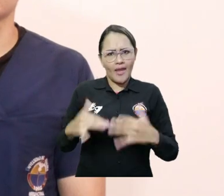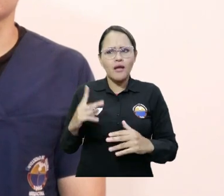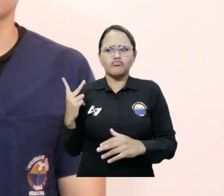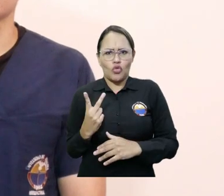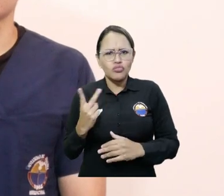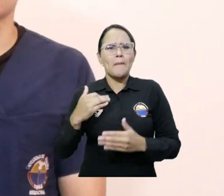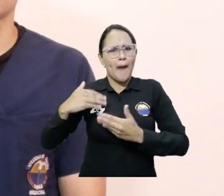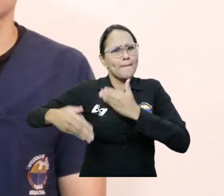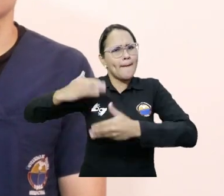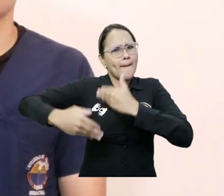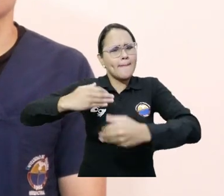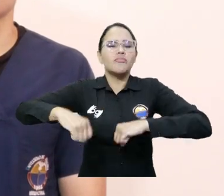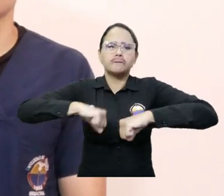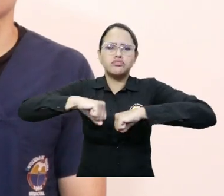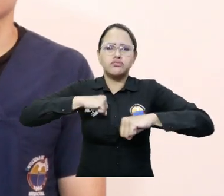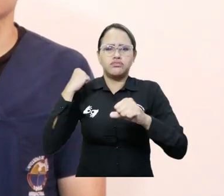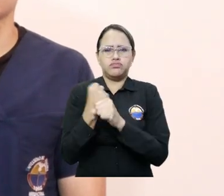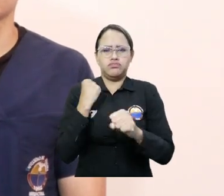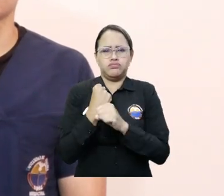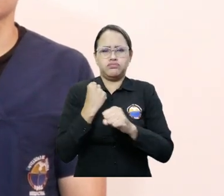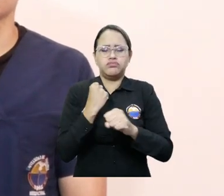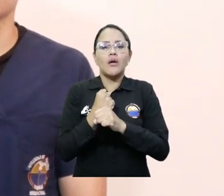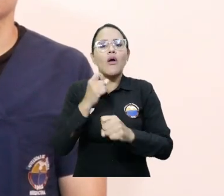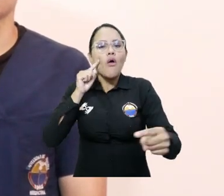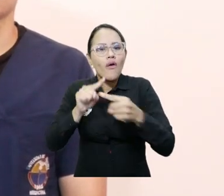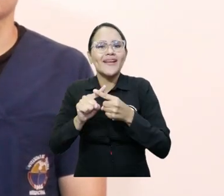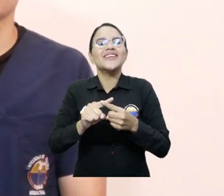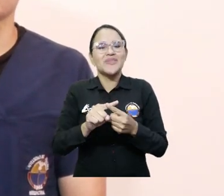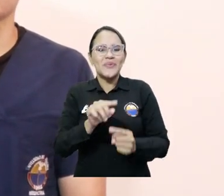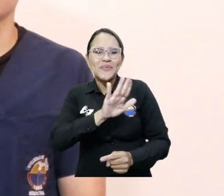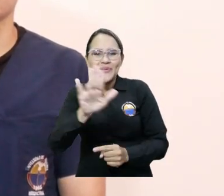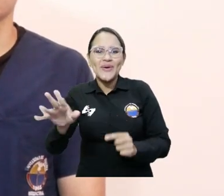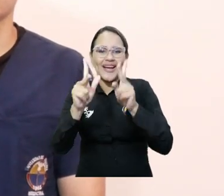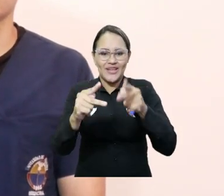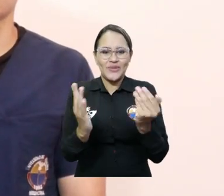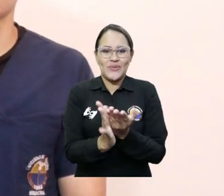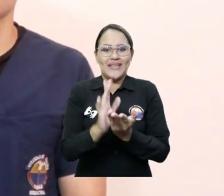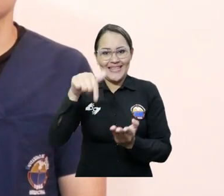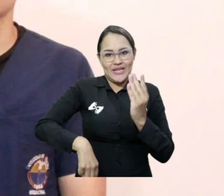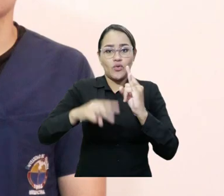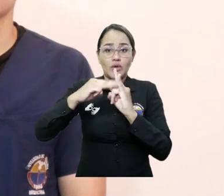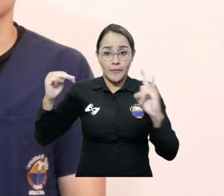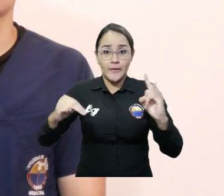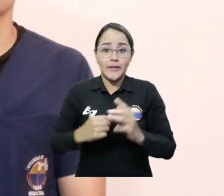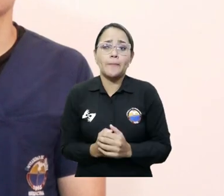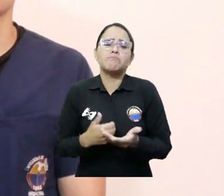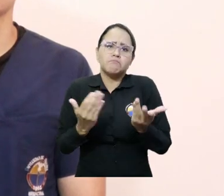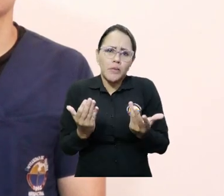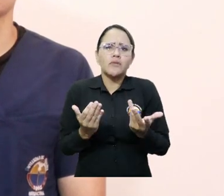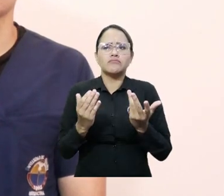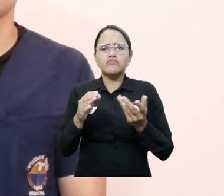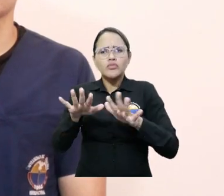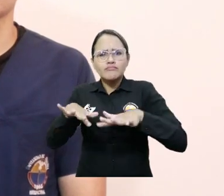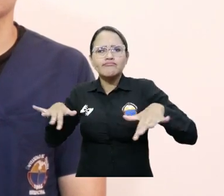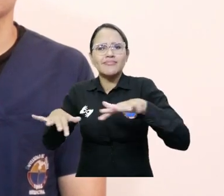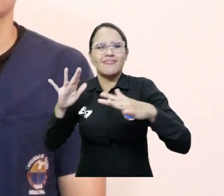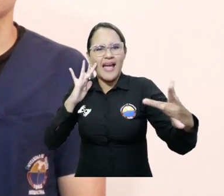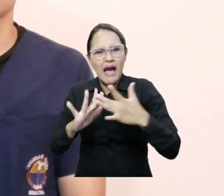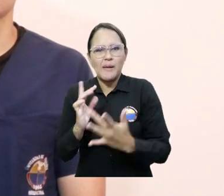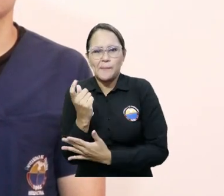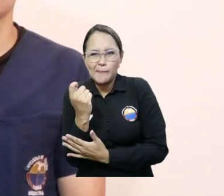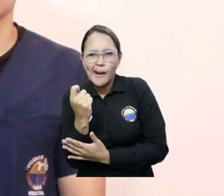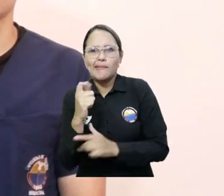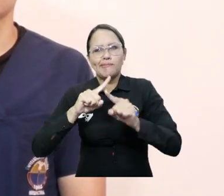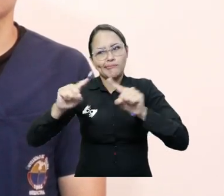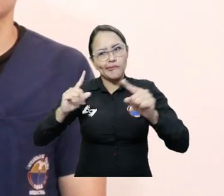espacios por el bien y los intereses de los estudiantes de la Universidad de Magdalena. En espacios como la tarifa diferencial, la seguridad por los